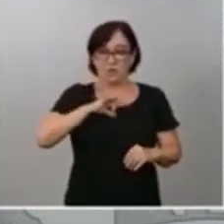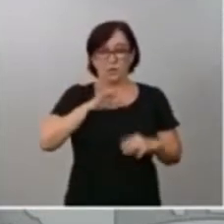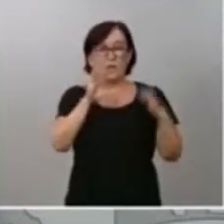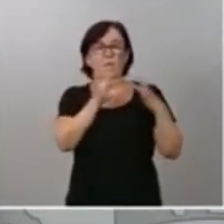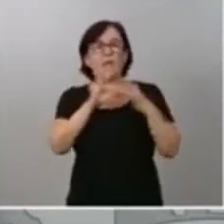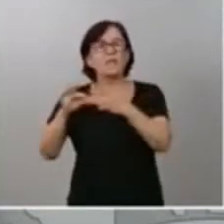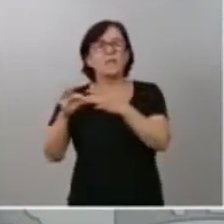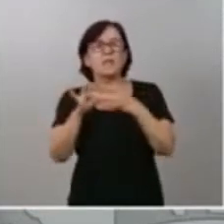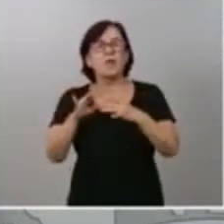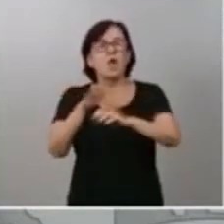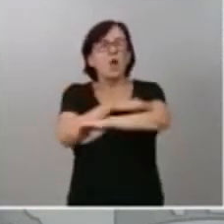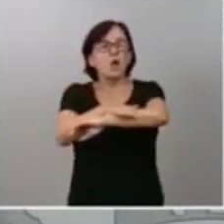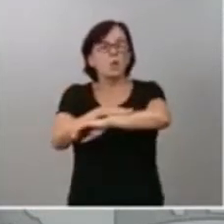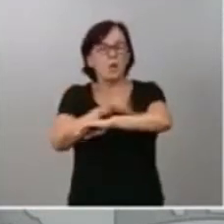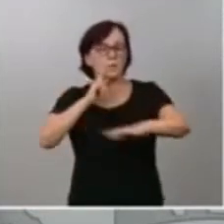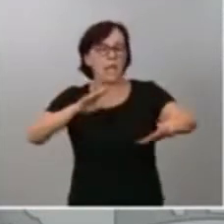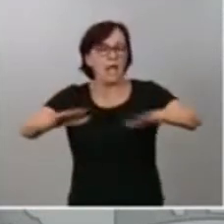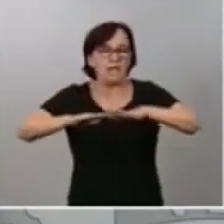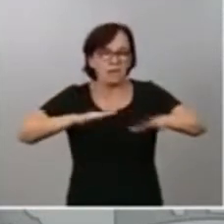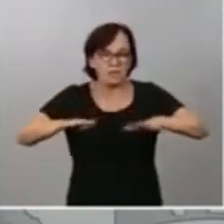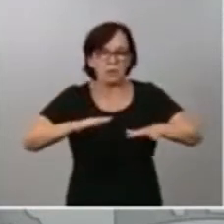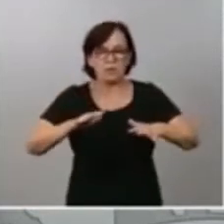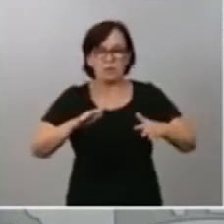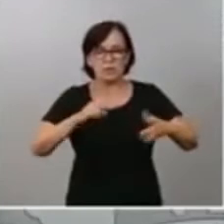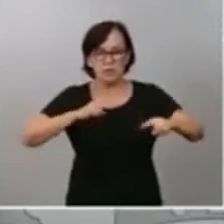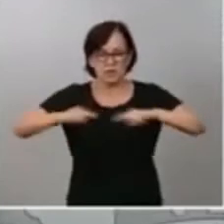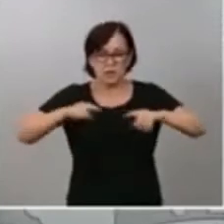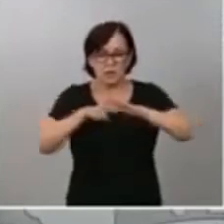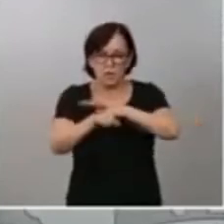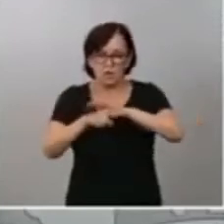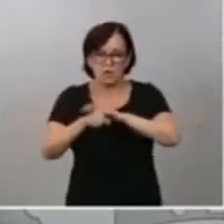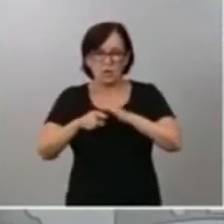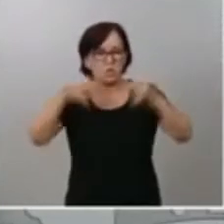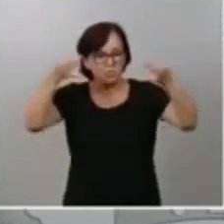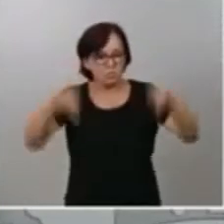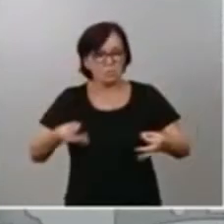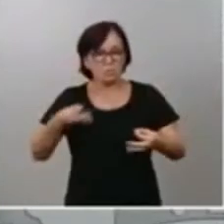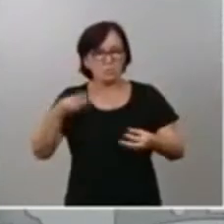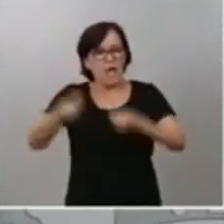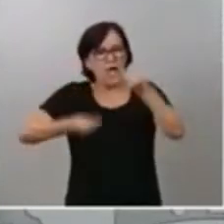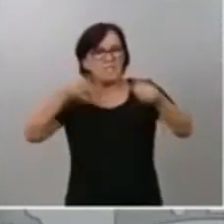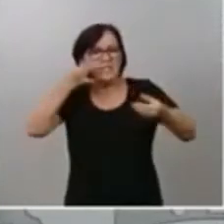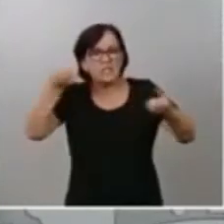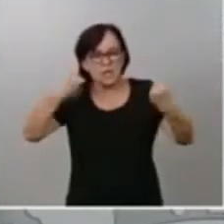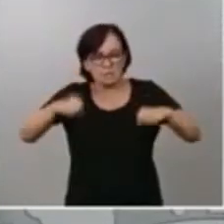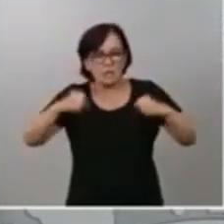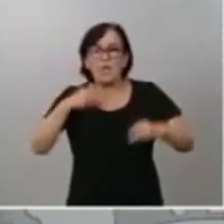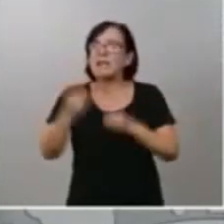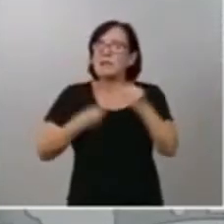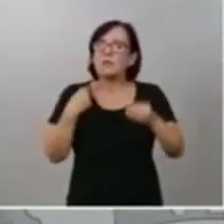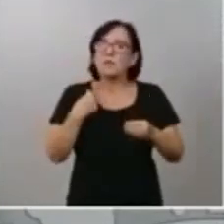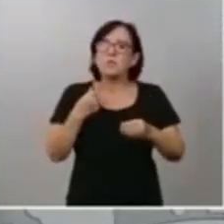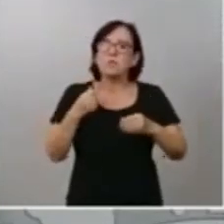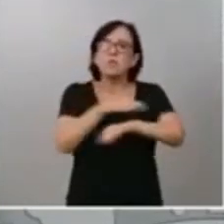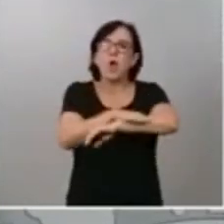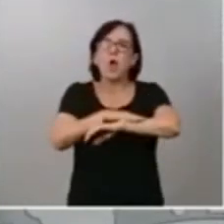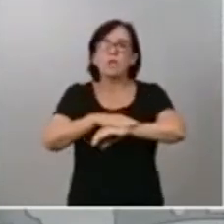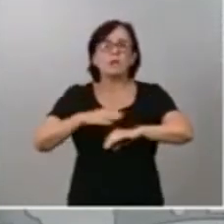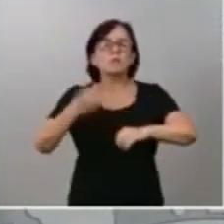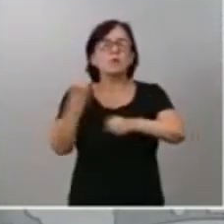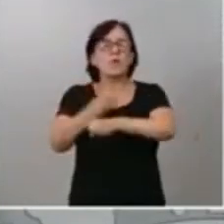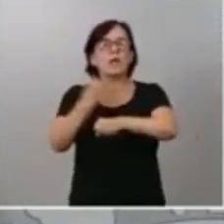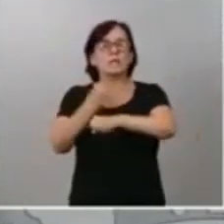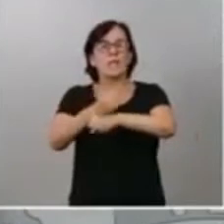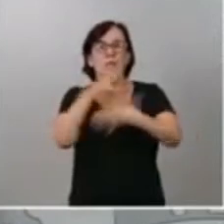Gobierno activo, ejecutivo, resuelto. Un Gobierno, en definitiva, que actúa. Lo dije en el Congreso de los Diputados